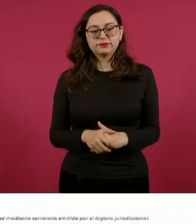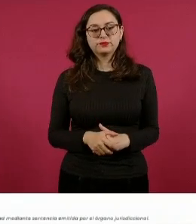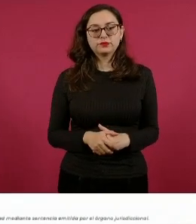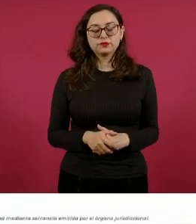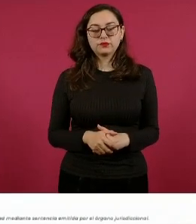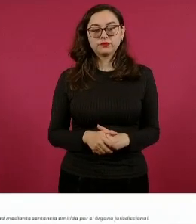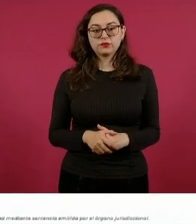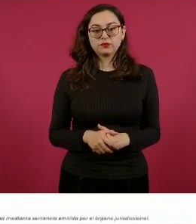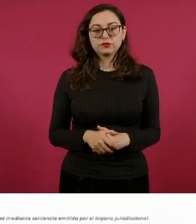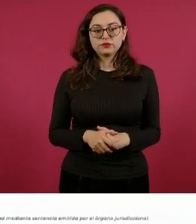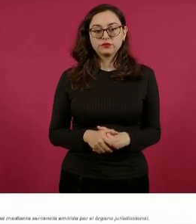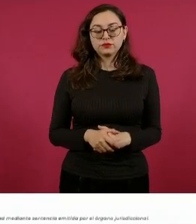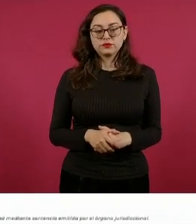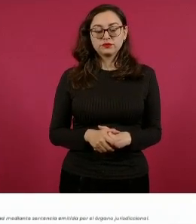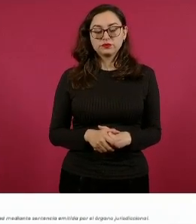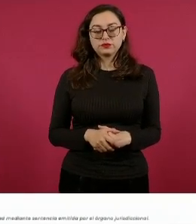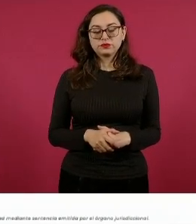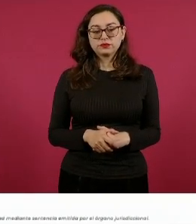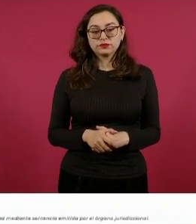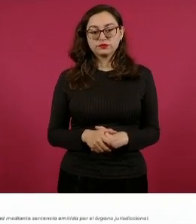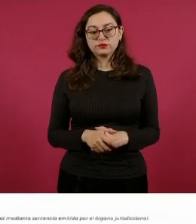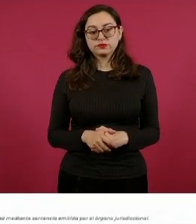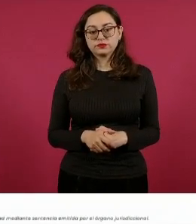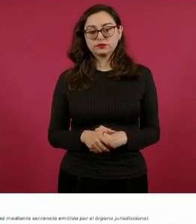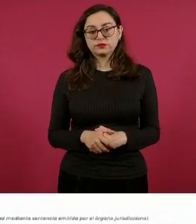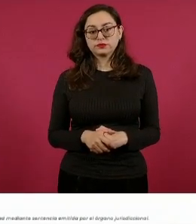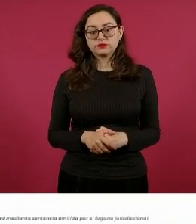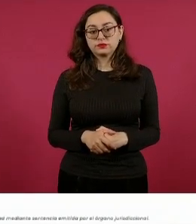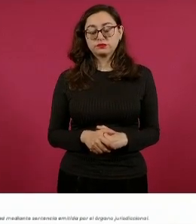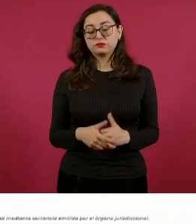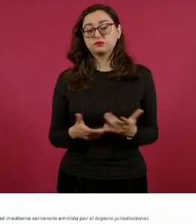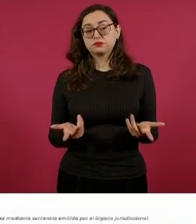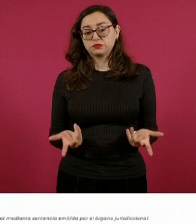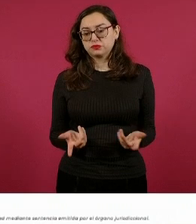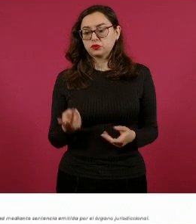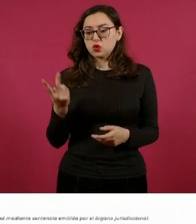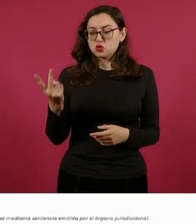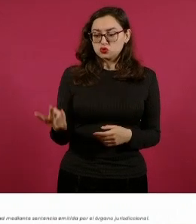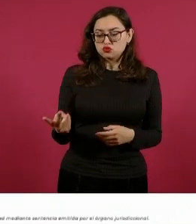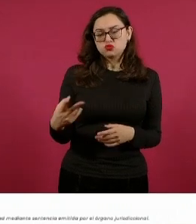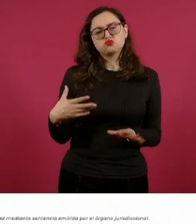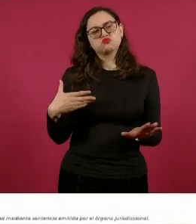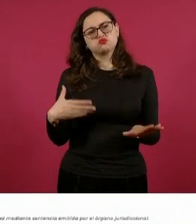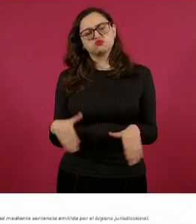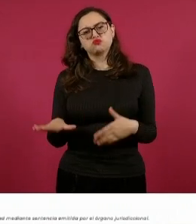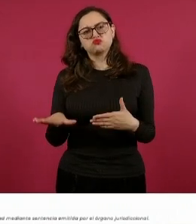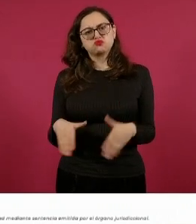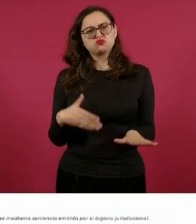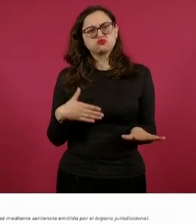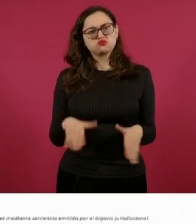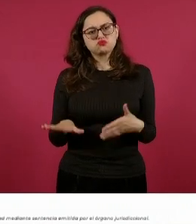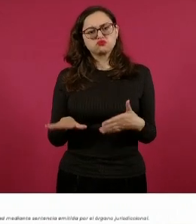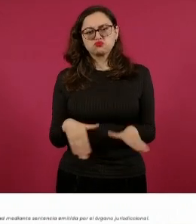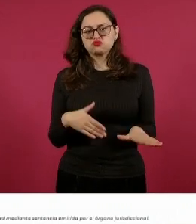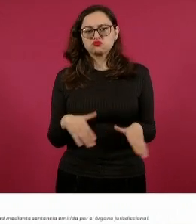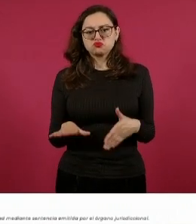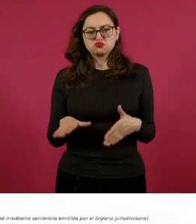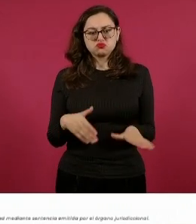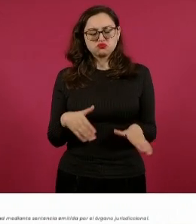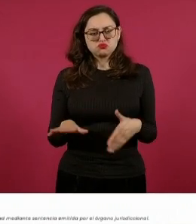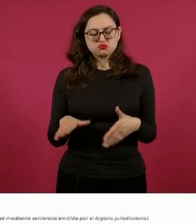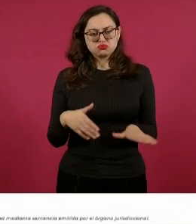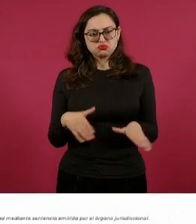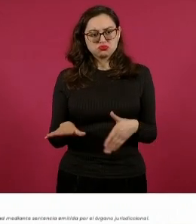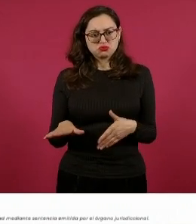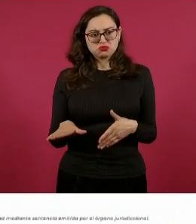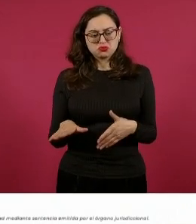Estado de México. Aquí, de acuerdo con las investigaciones, los dos menores caminaban sobre las calles en la colonia Las